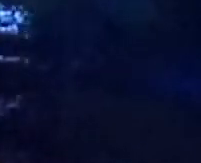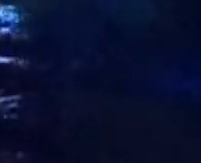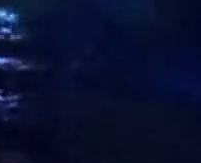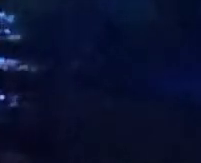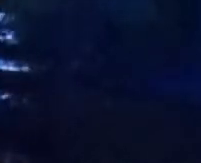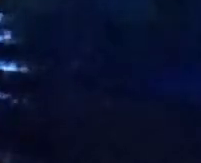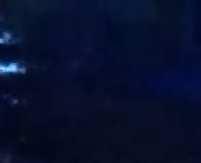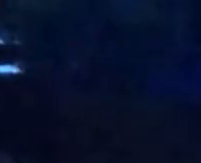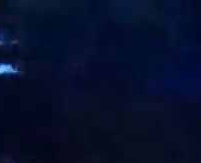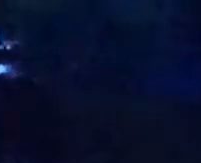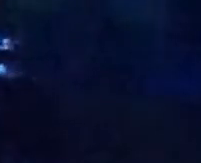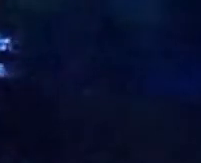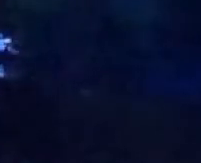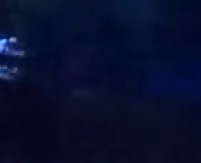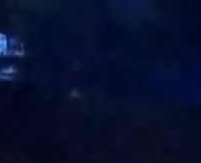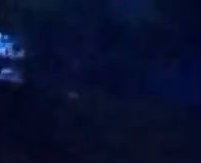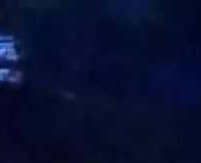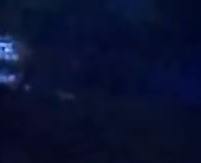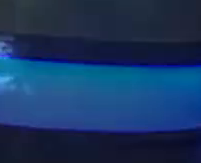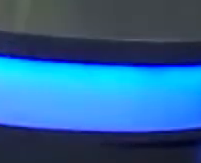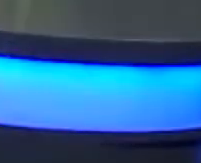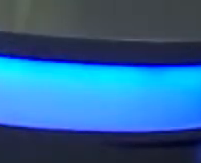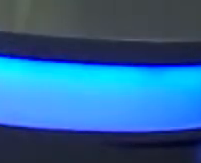las cosas como son a las 7 de la noche.